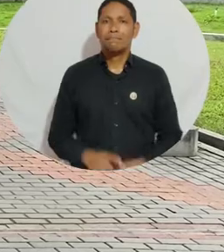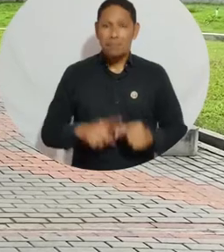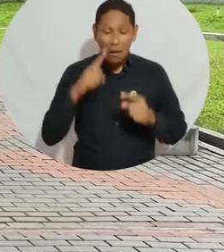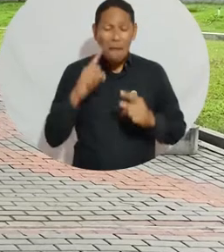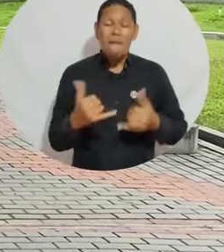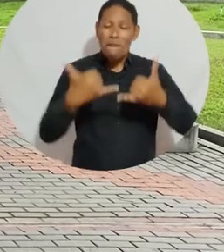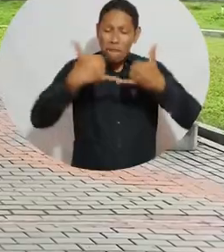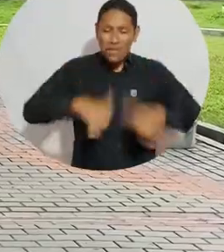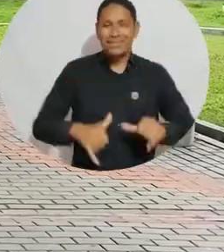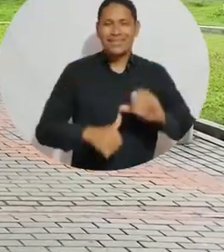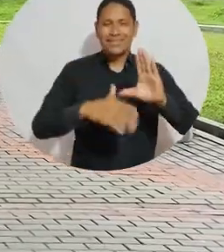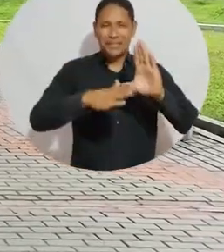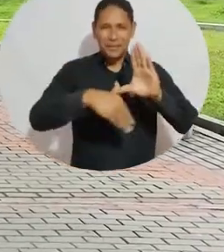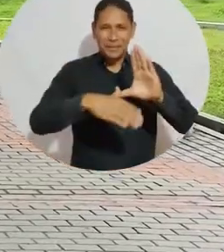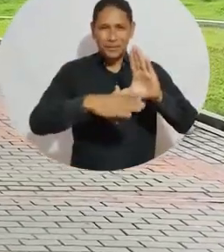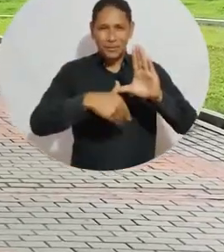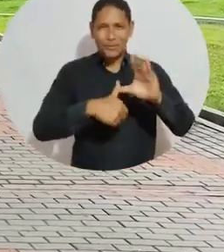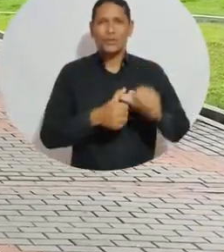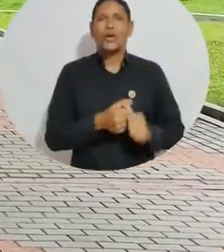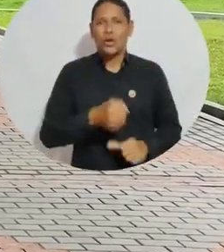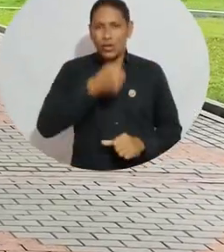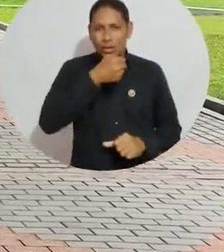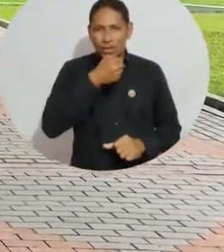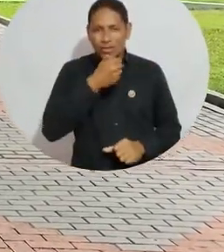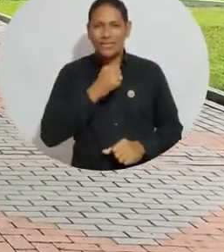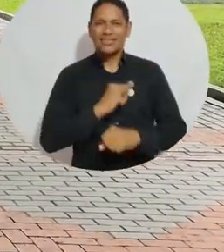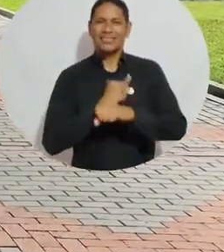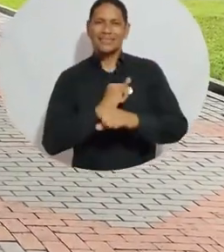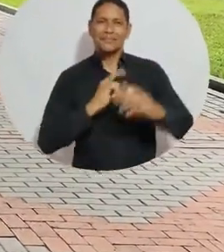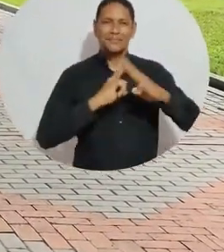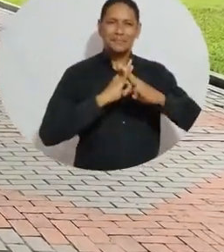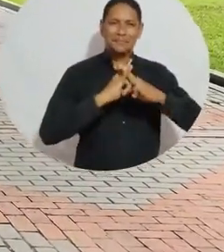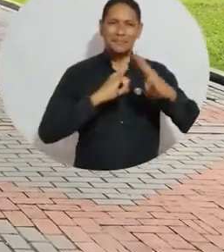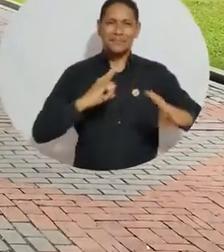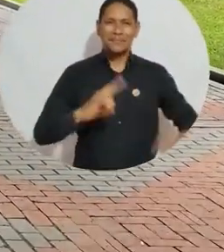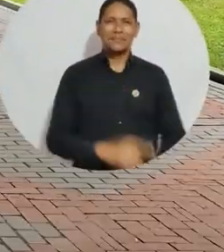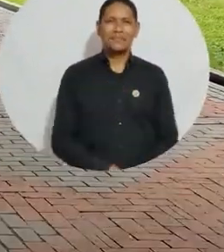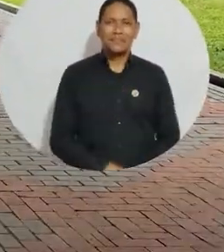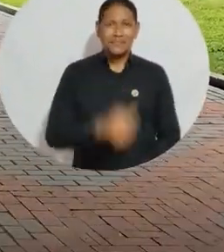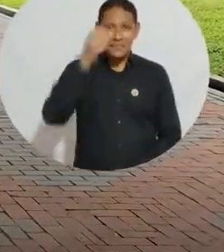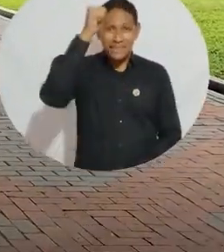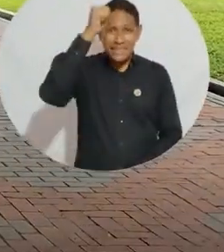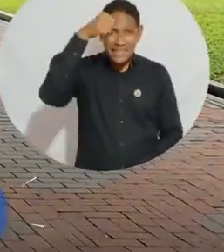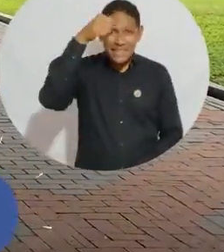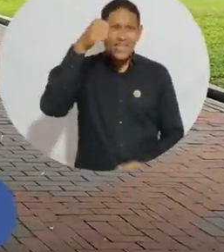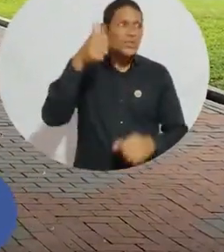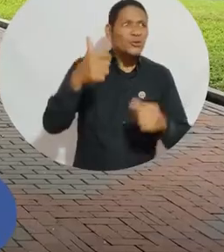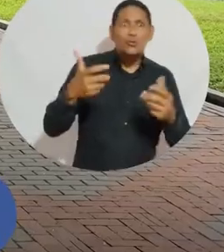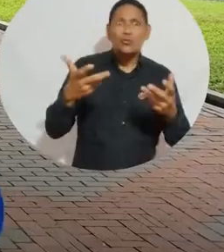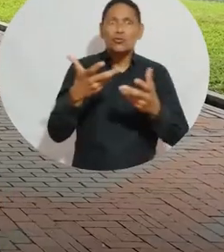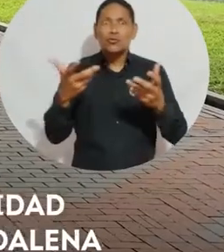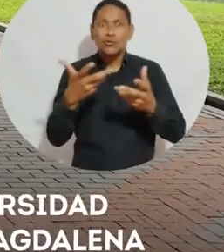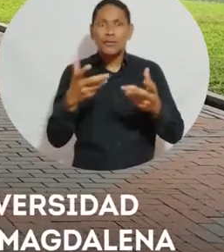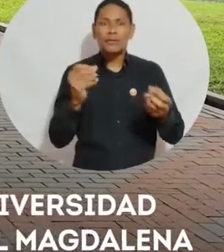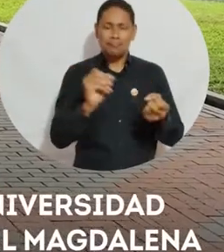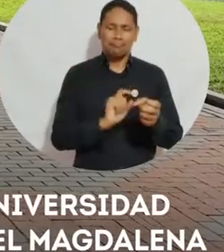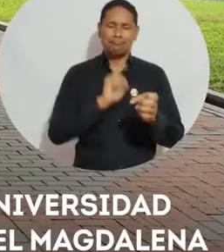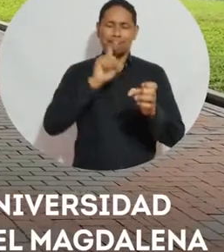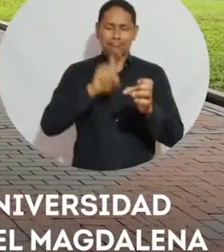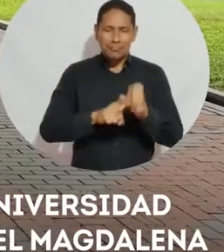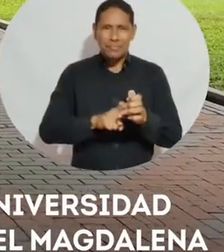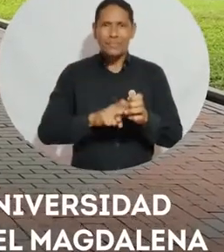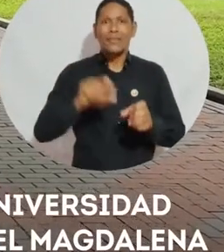Hemos llegado al final del Campus TV, programa institucional de la Universidad del Magdalena. Recuerden seguirnos en nuestras redes